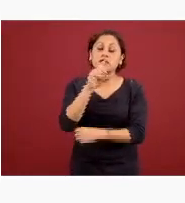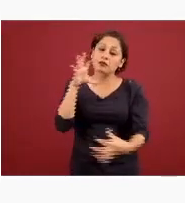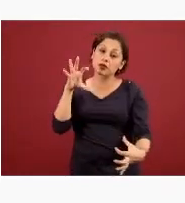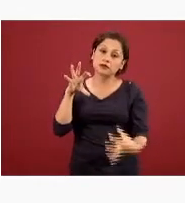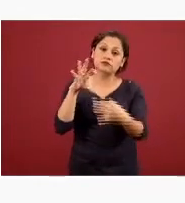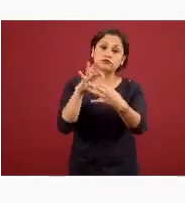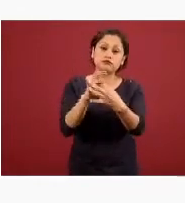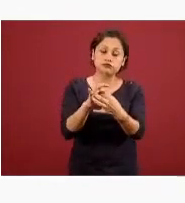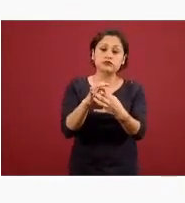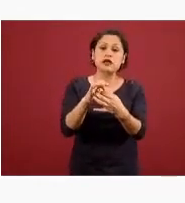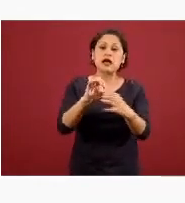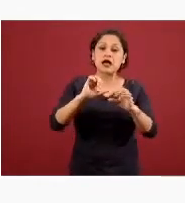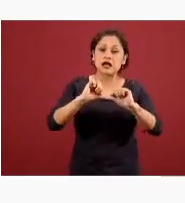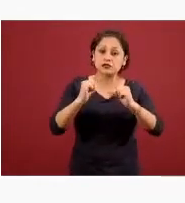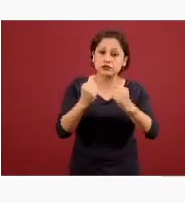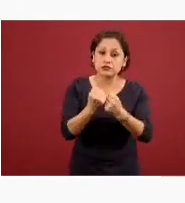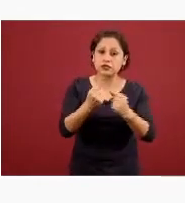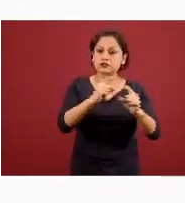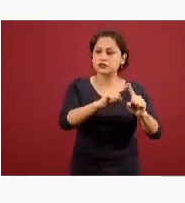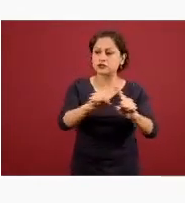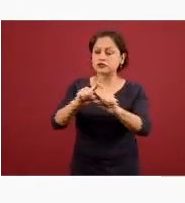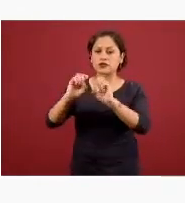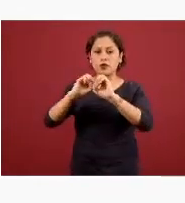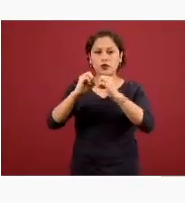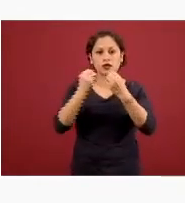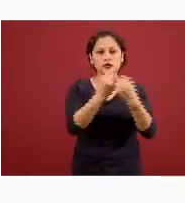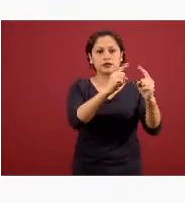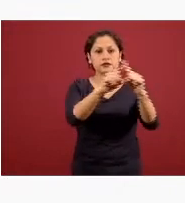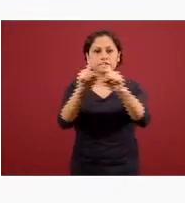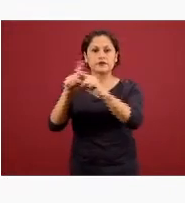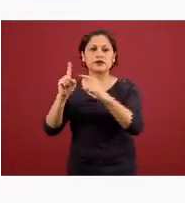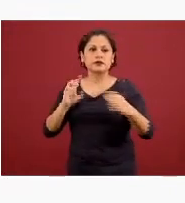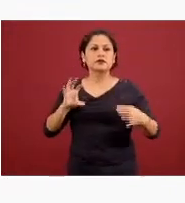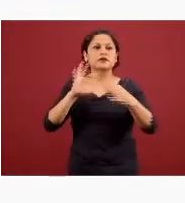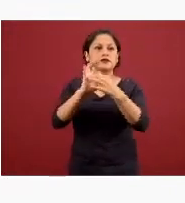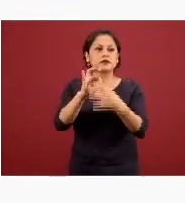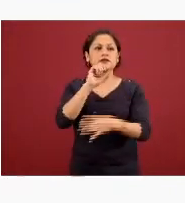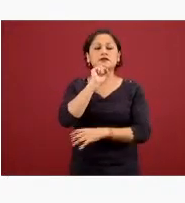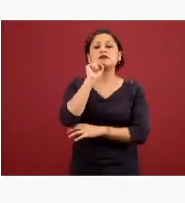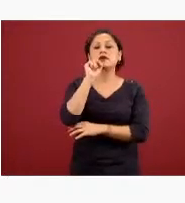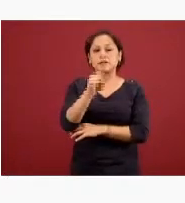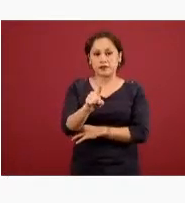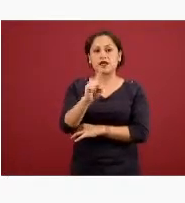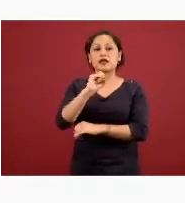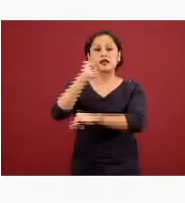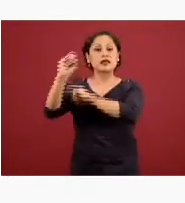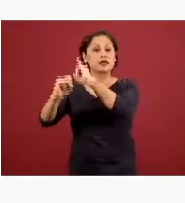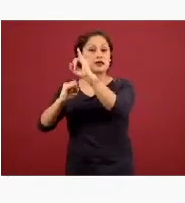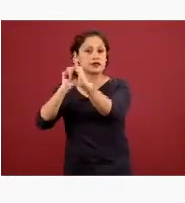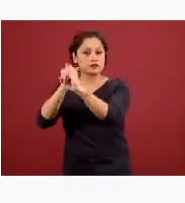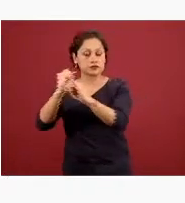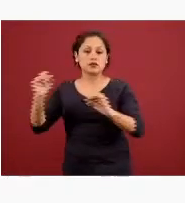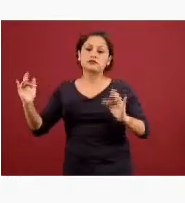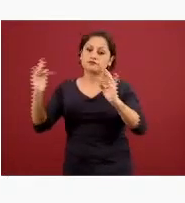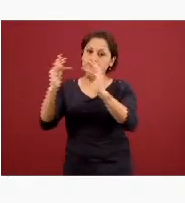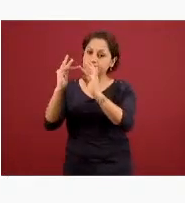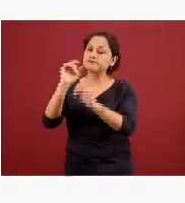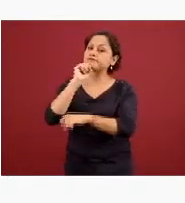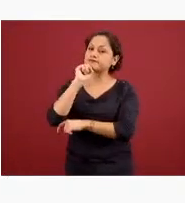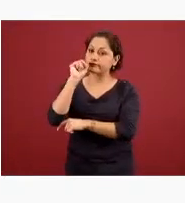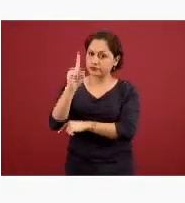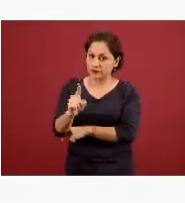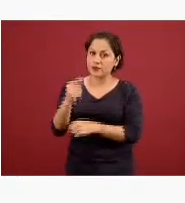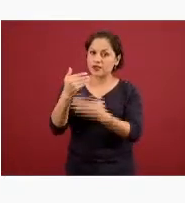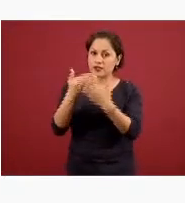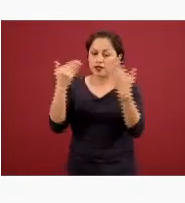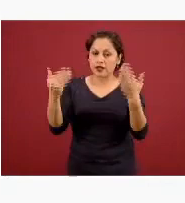de la sociedad civil y las instituciones académicas así como organismos internacionales en las que todos nos estamos apoyando en esta